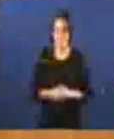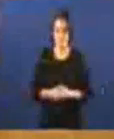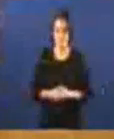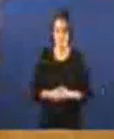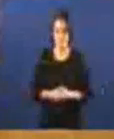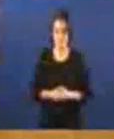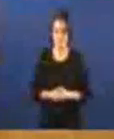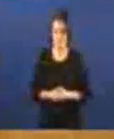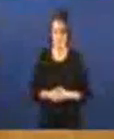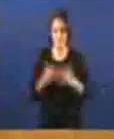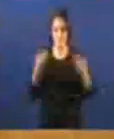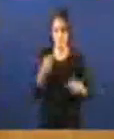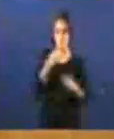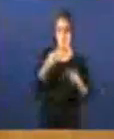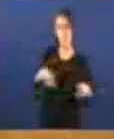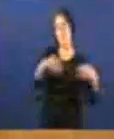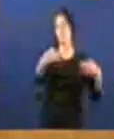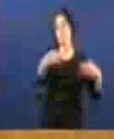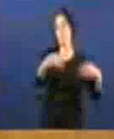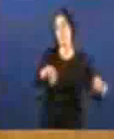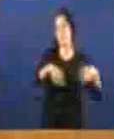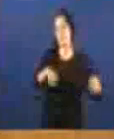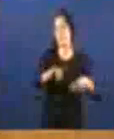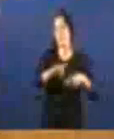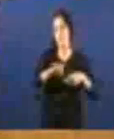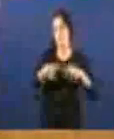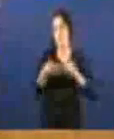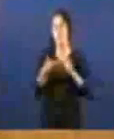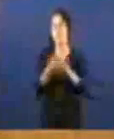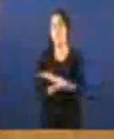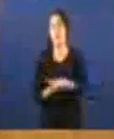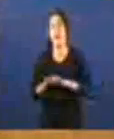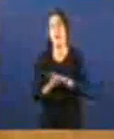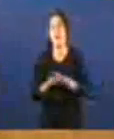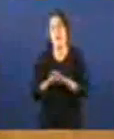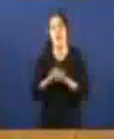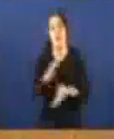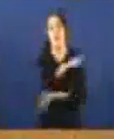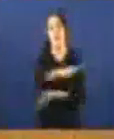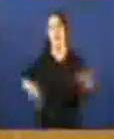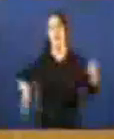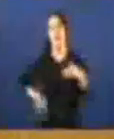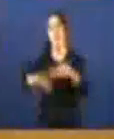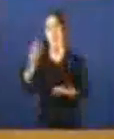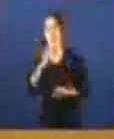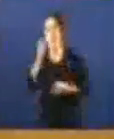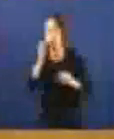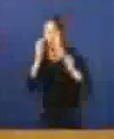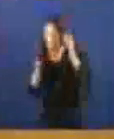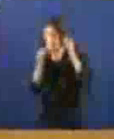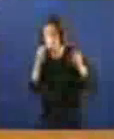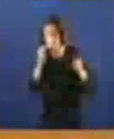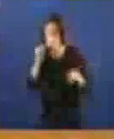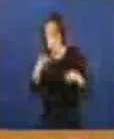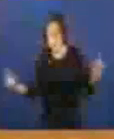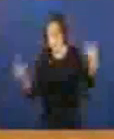Ele é unha numeración ordinal comenzando polo rabo polo final. Por iso sempre farán de Galicia na vanguarda. Moven o revés ou o mellor en vez de